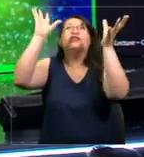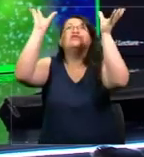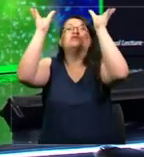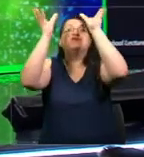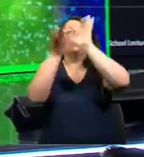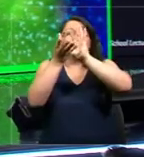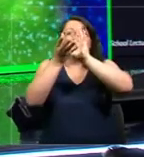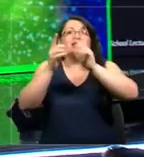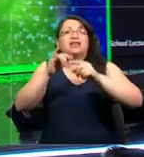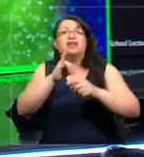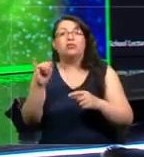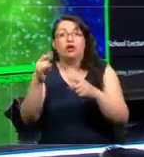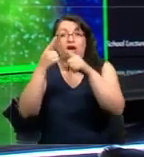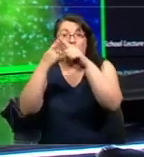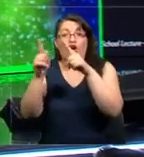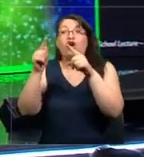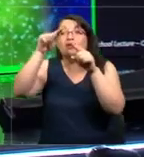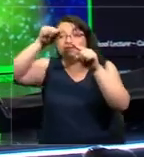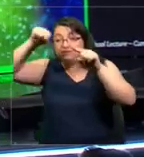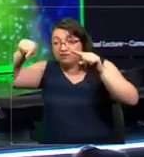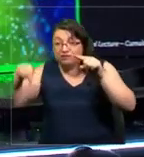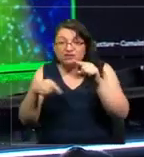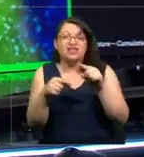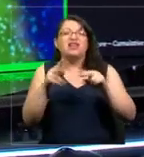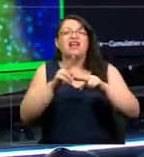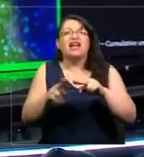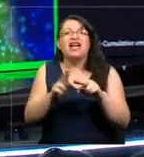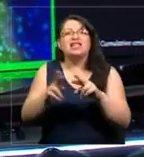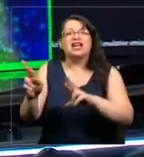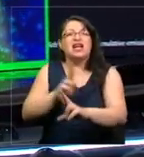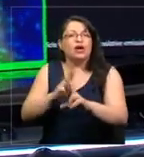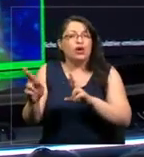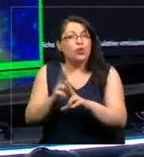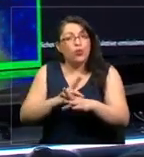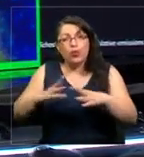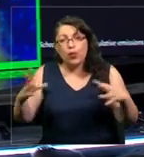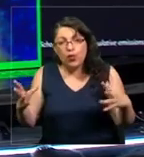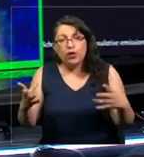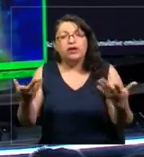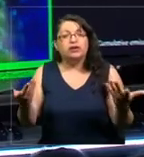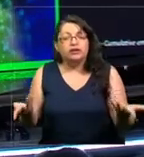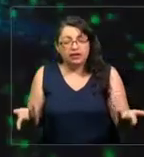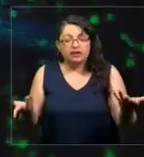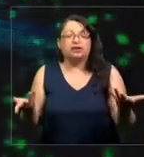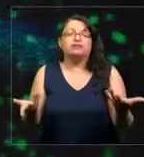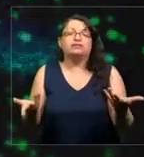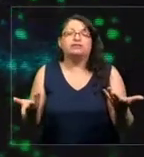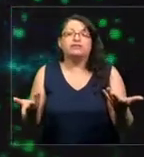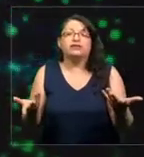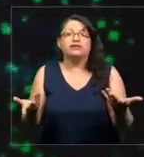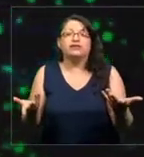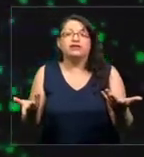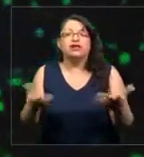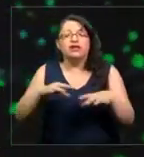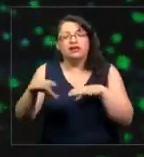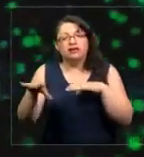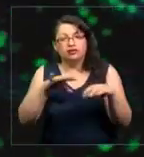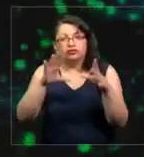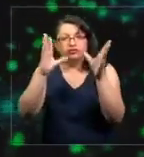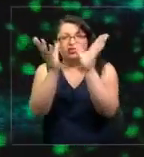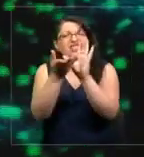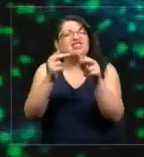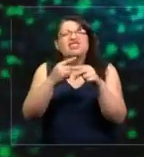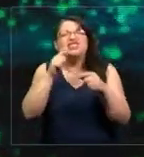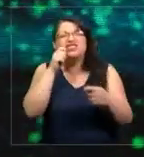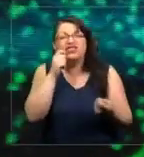otra simple flecha, que esconde múltiples interacciones entre las distintas componentes del sistema climático, esto se traduce en un